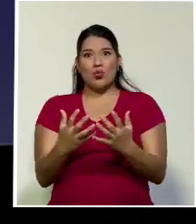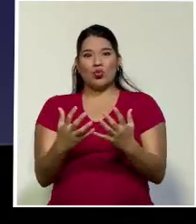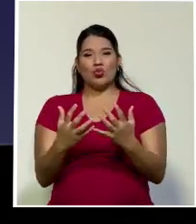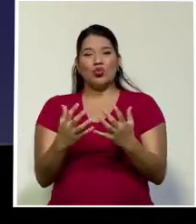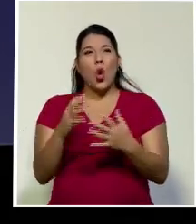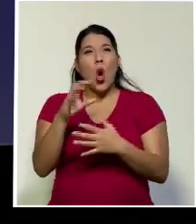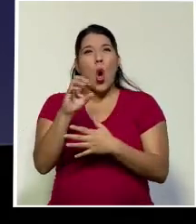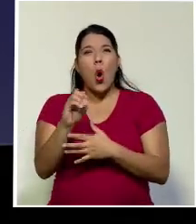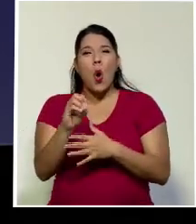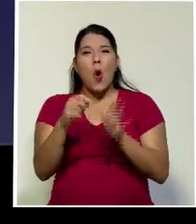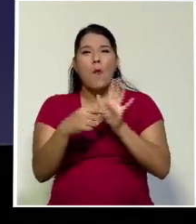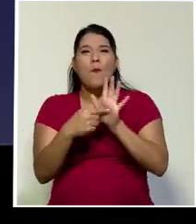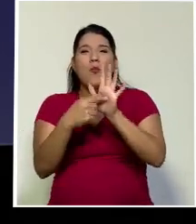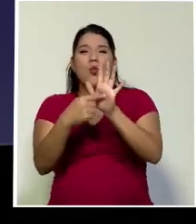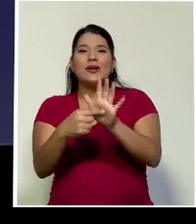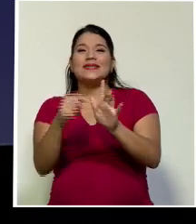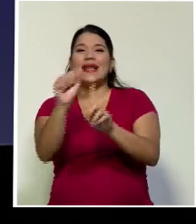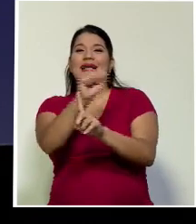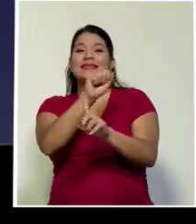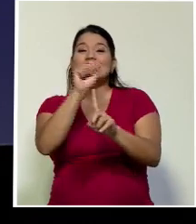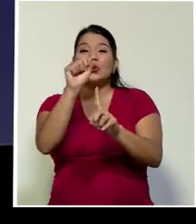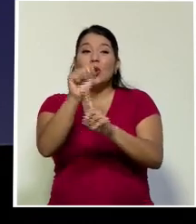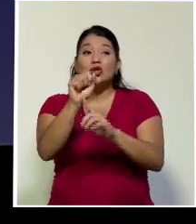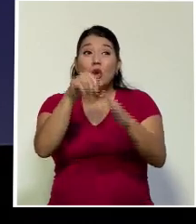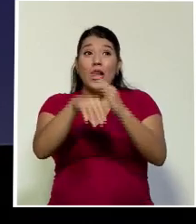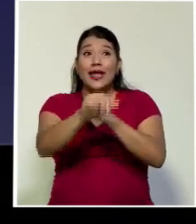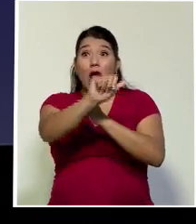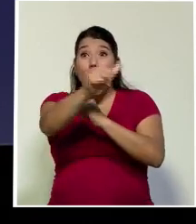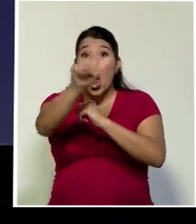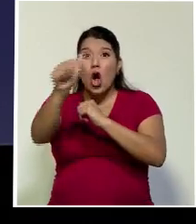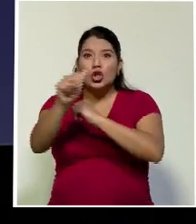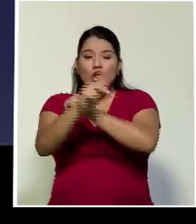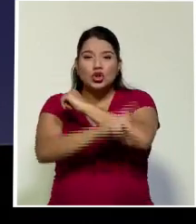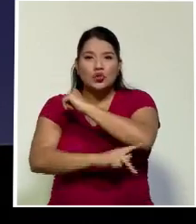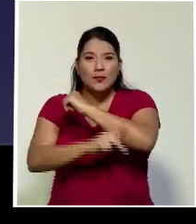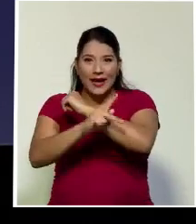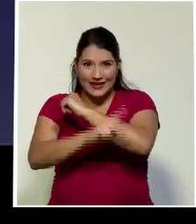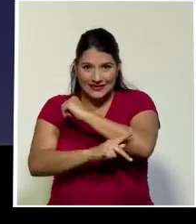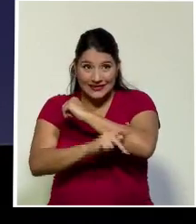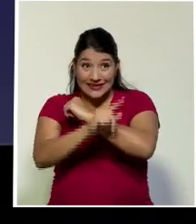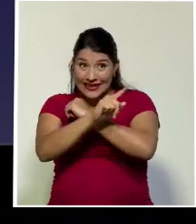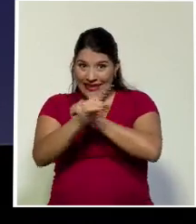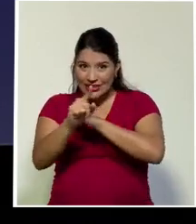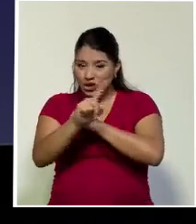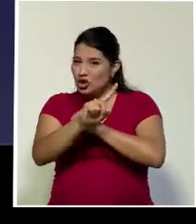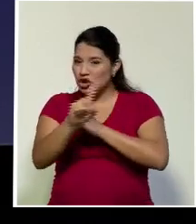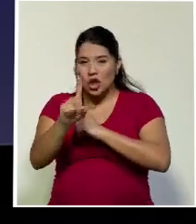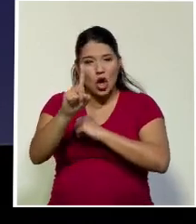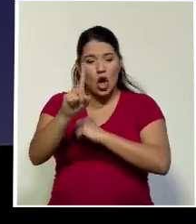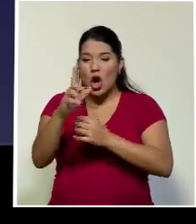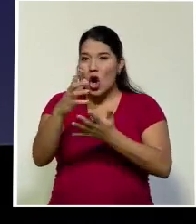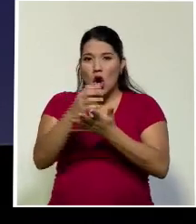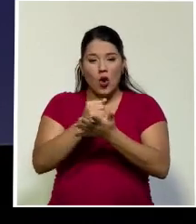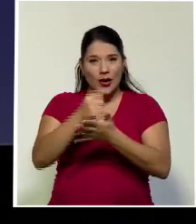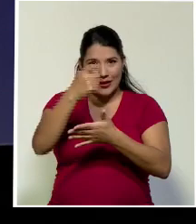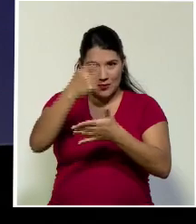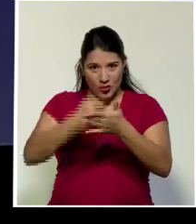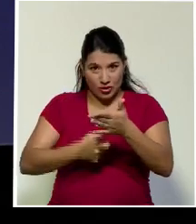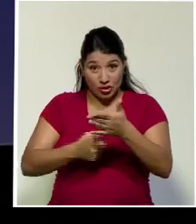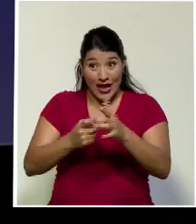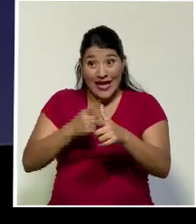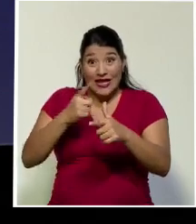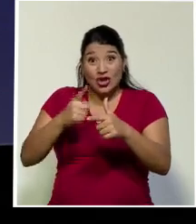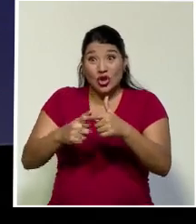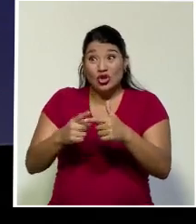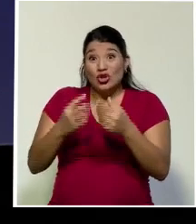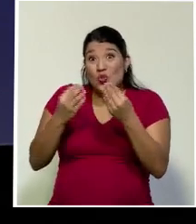y que utilizan personas y empresas de las más ricas del mundo para esconder dinero y